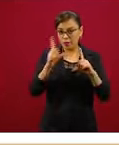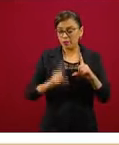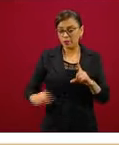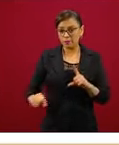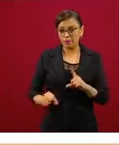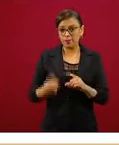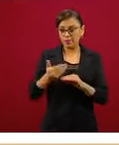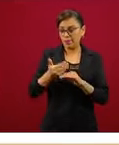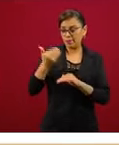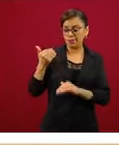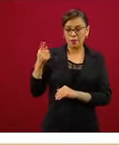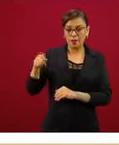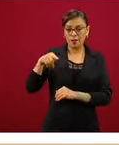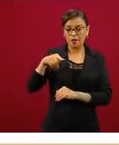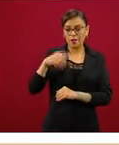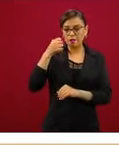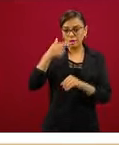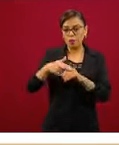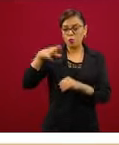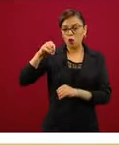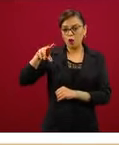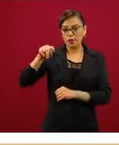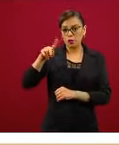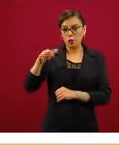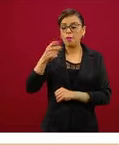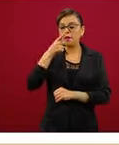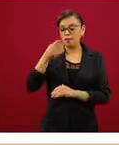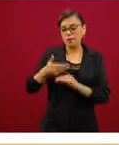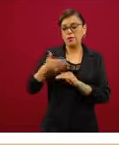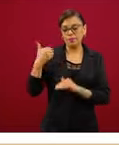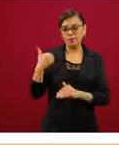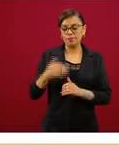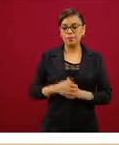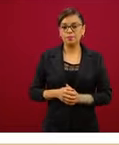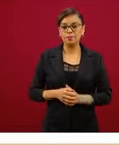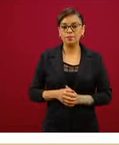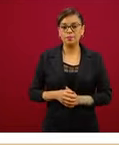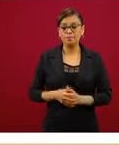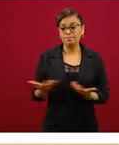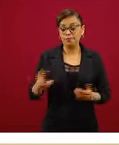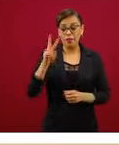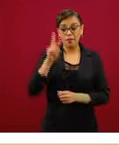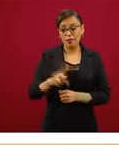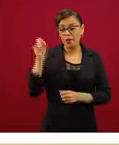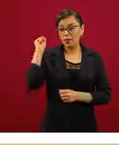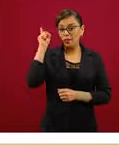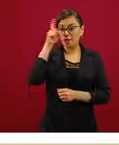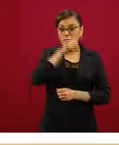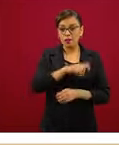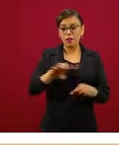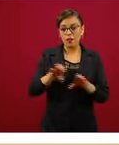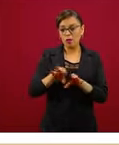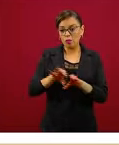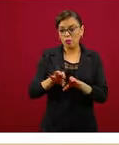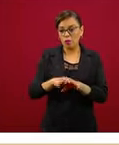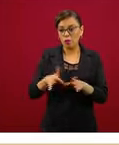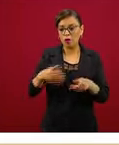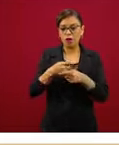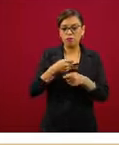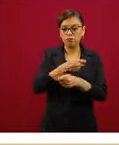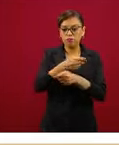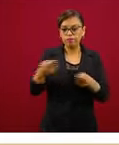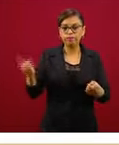desafortunada realidad que vive nuestro país, en donde las condiciones sociales, la distribución de la riqueza, la